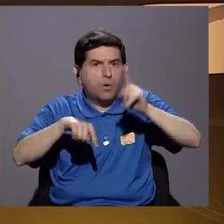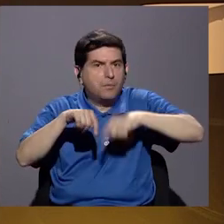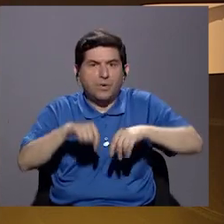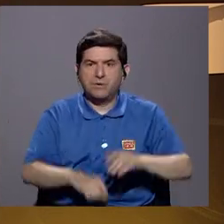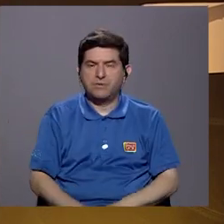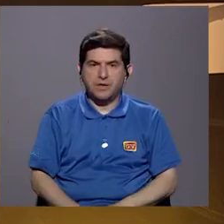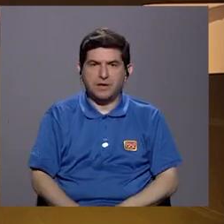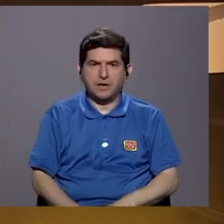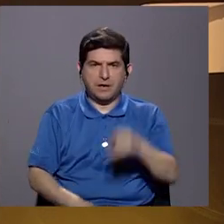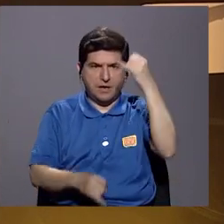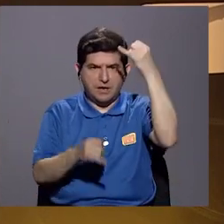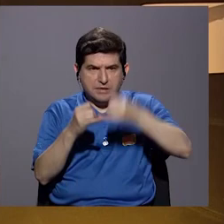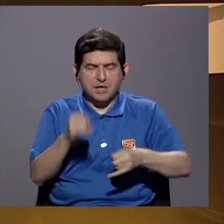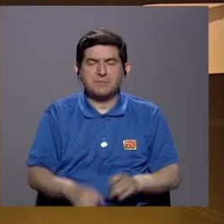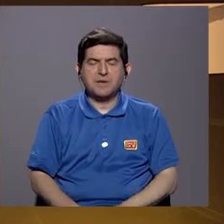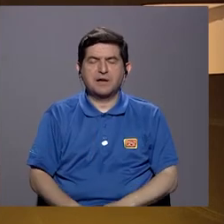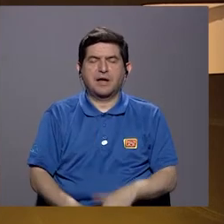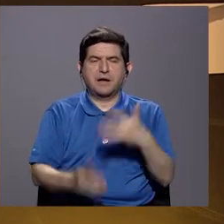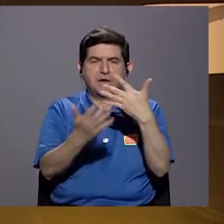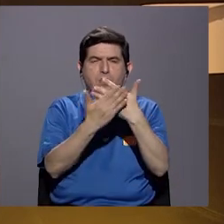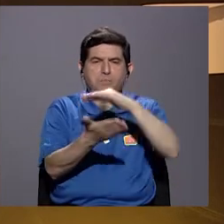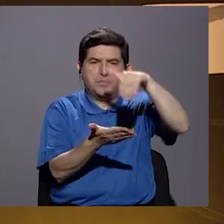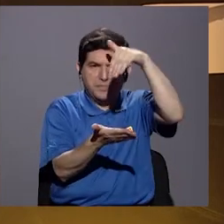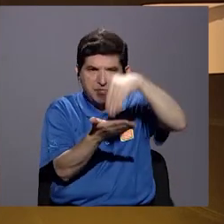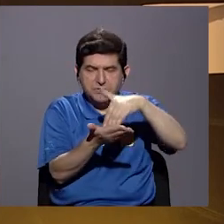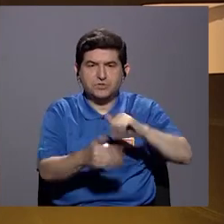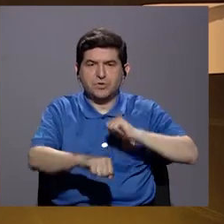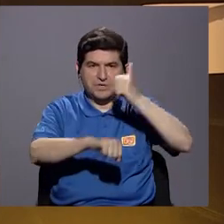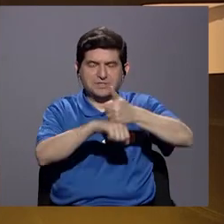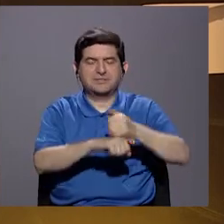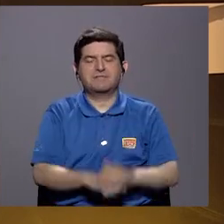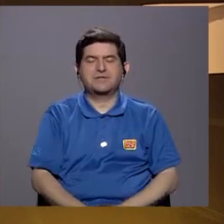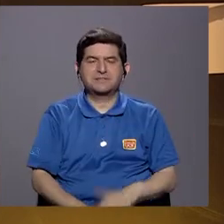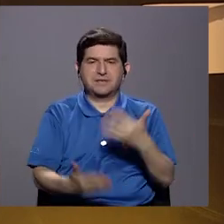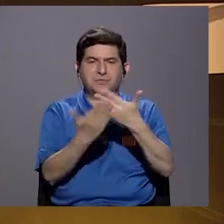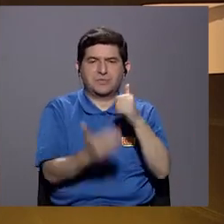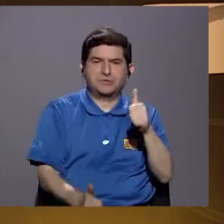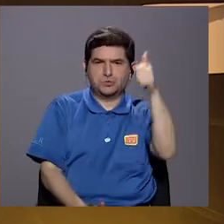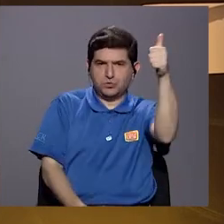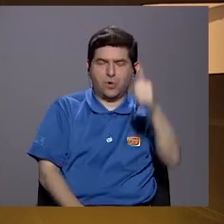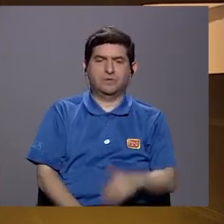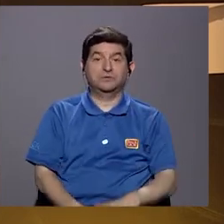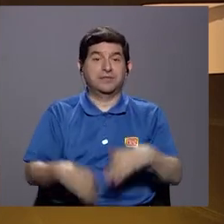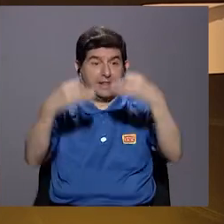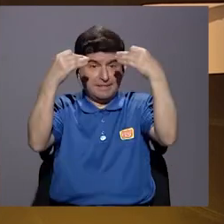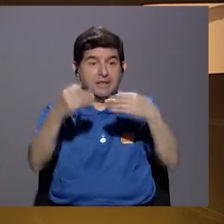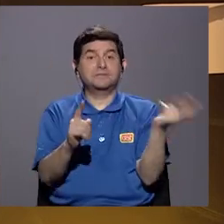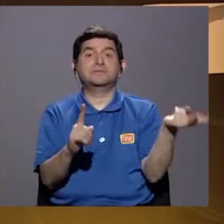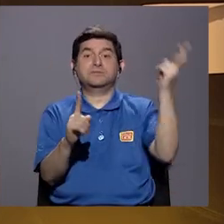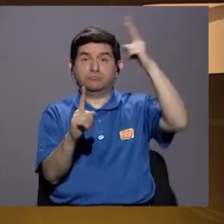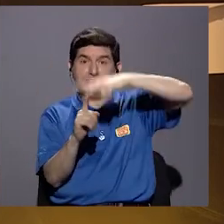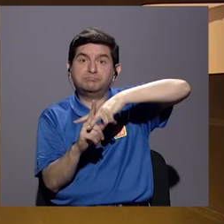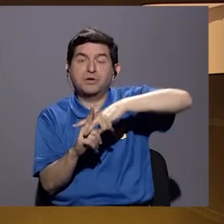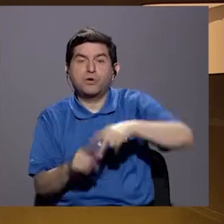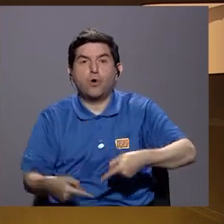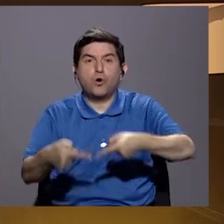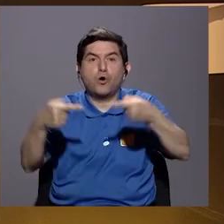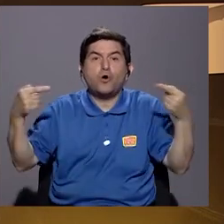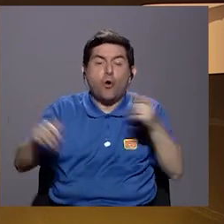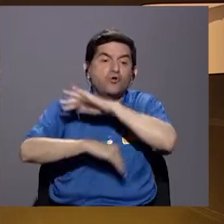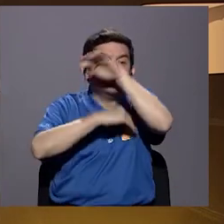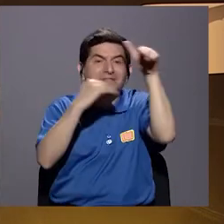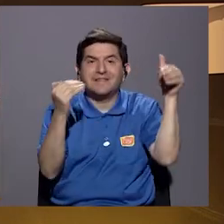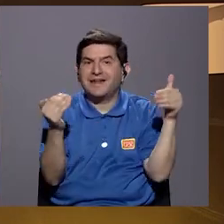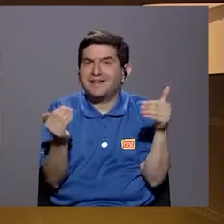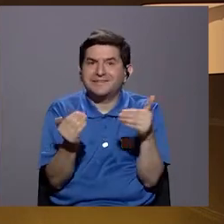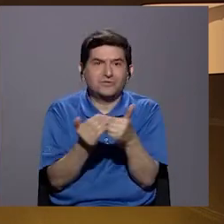podía tomar, que era terminar con la penitenciaría central y crear la reforma. Entonces, es una decisión que se aplicó contra